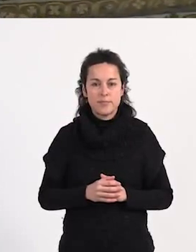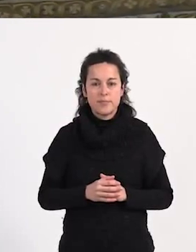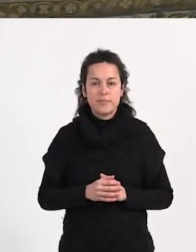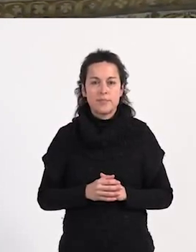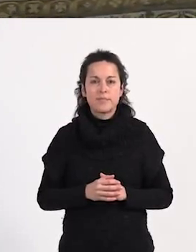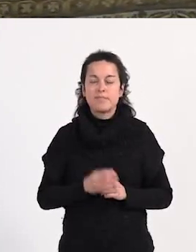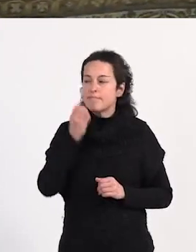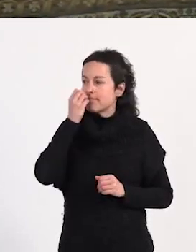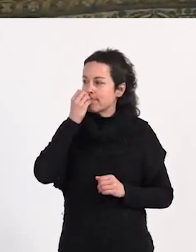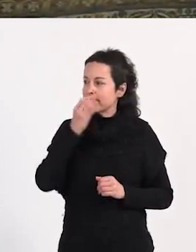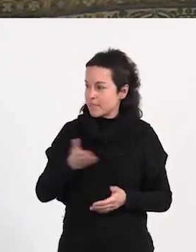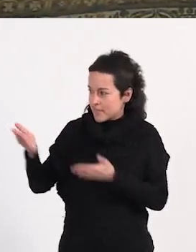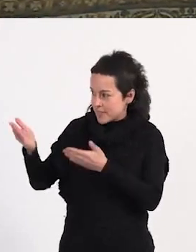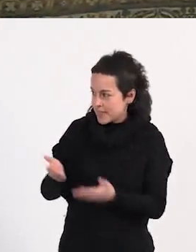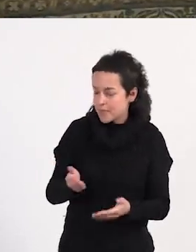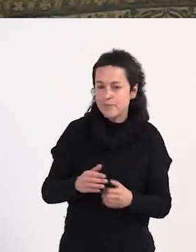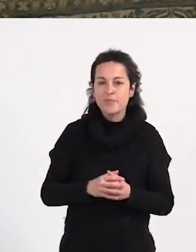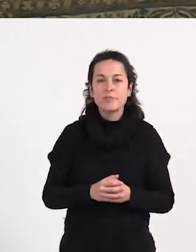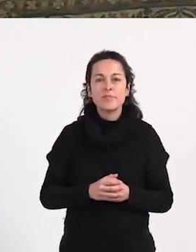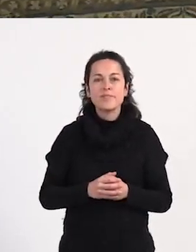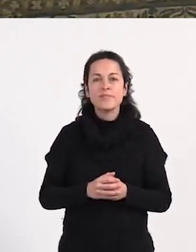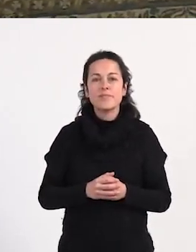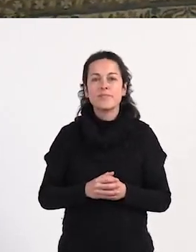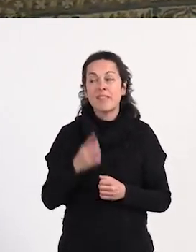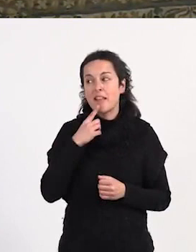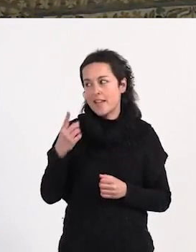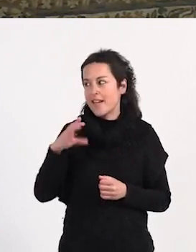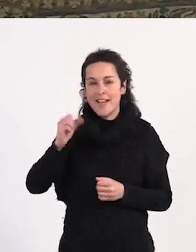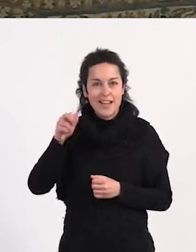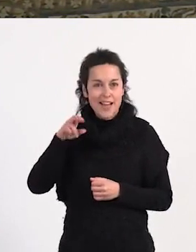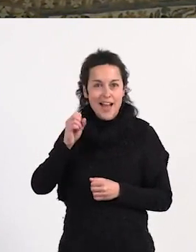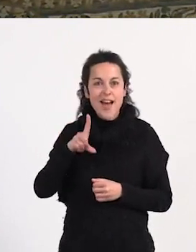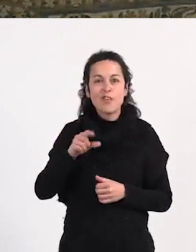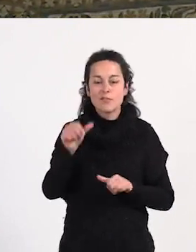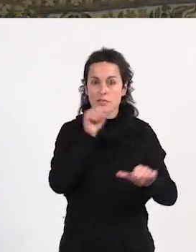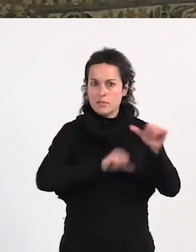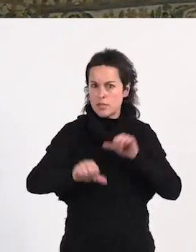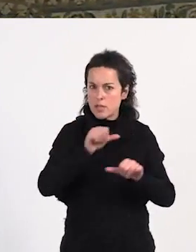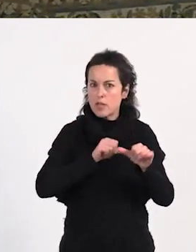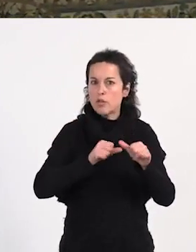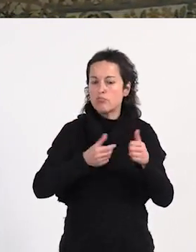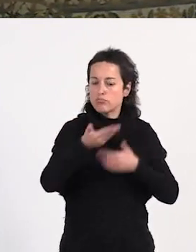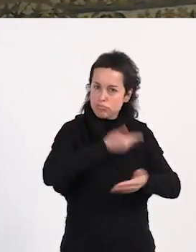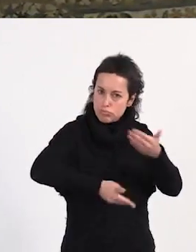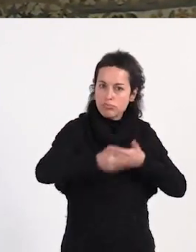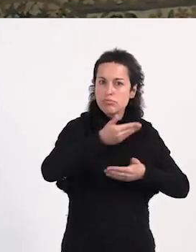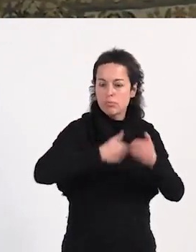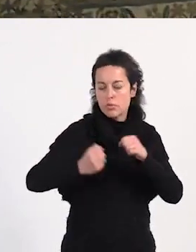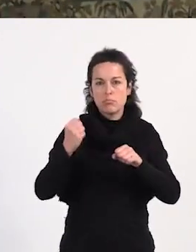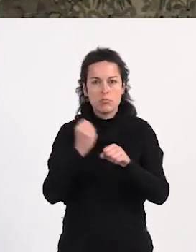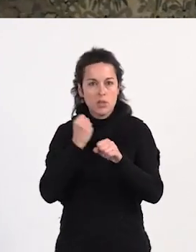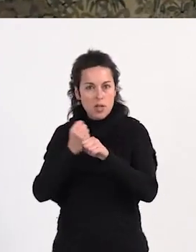Bienvenida. Deciros que Carol lleva colaborando con la asociación y trabajando